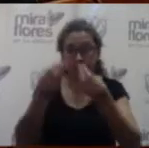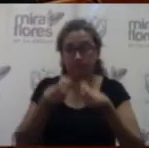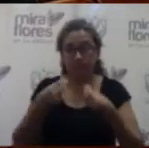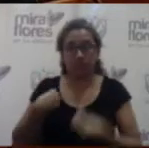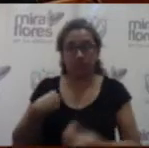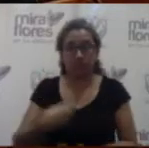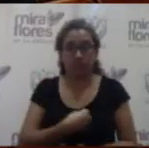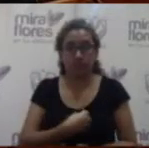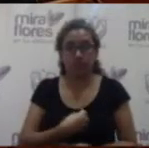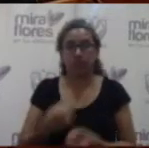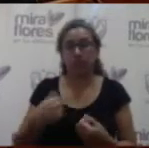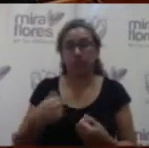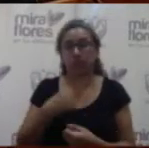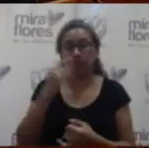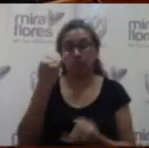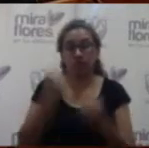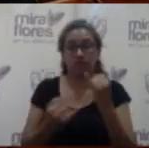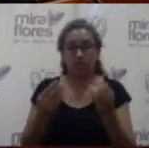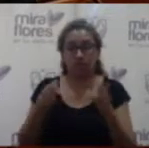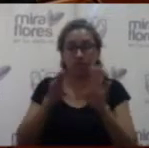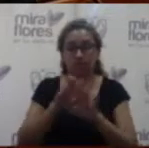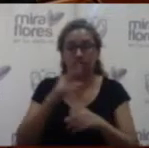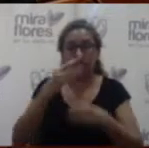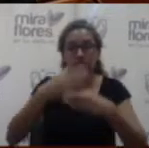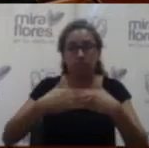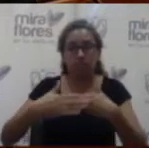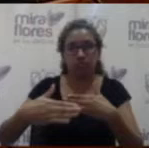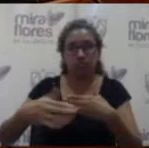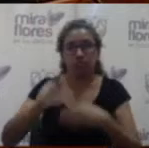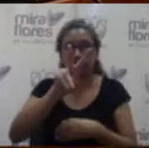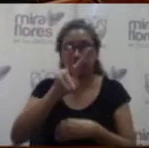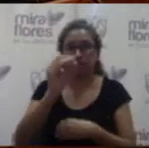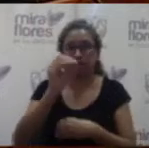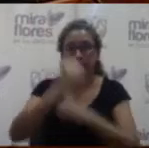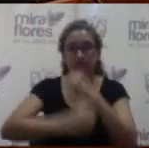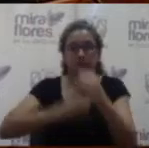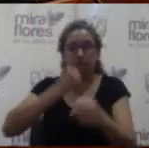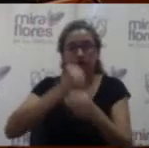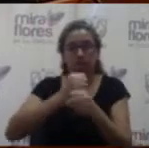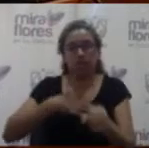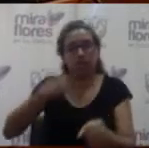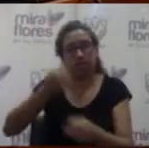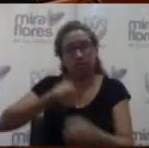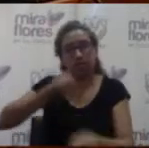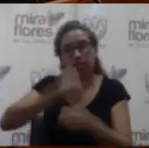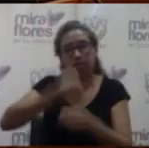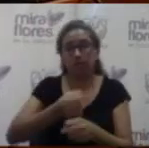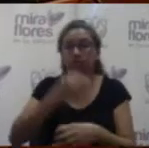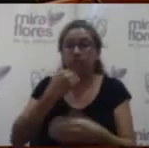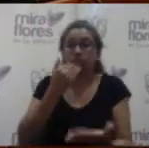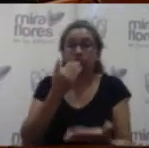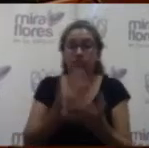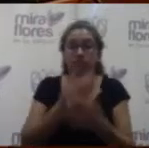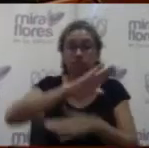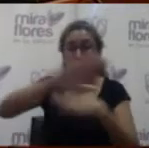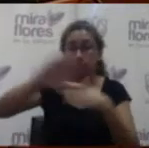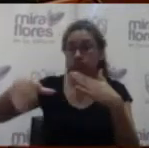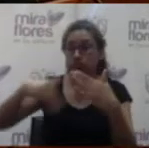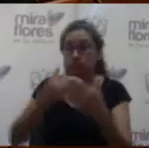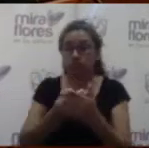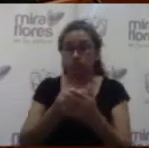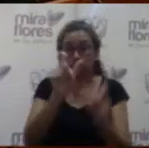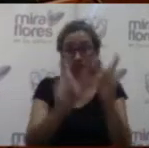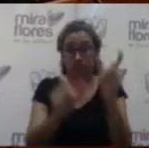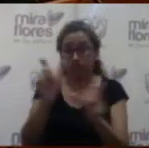nosotros. Yo cierro un ciclo después de 20 años de ser regidora de Miraflores. Quiero agradecer a todos los funcionarios que